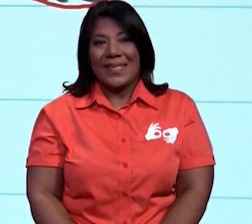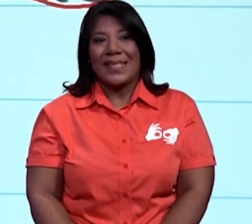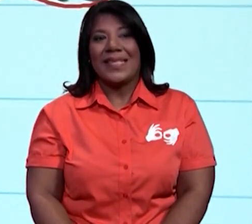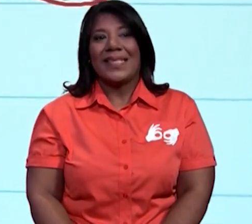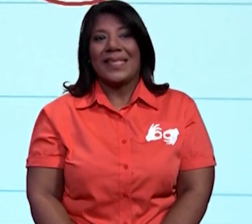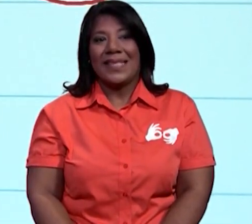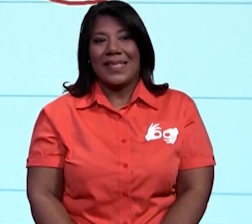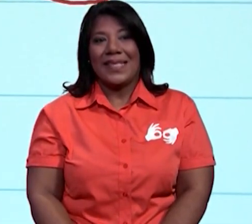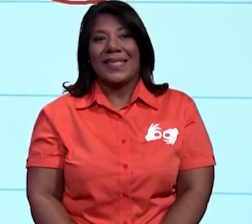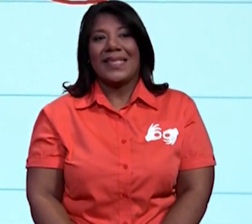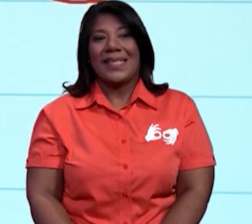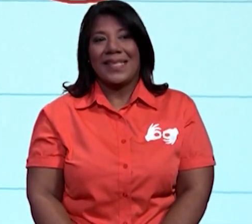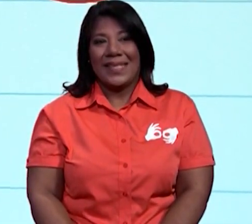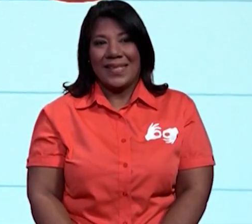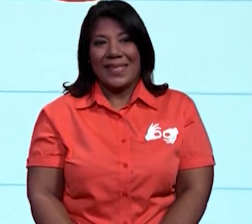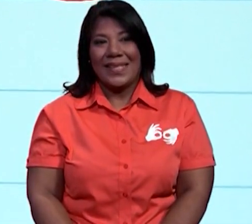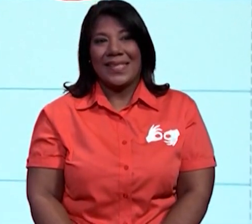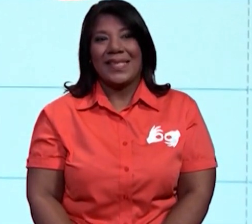20.